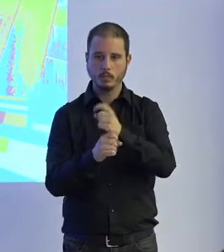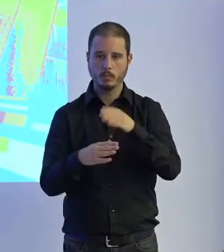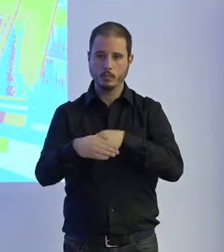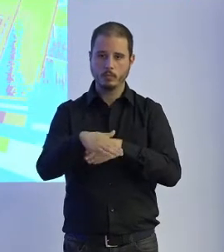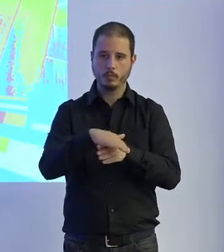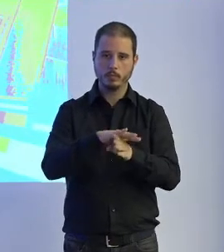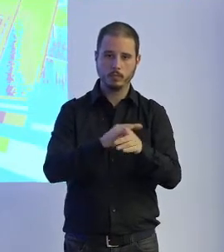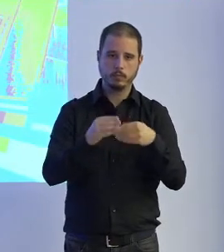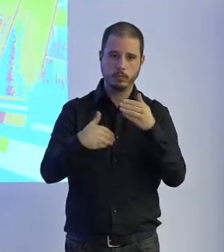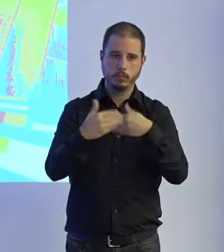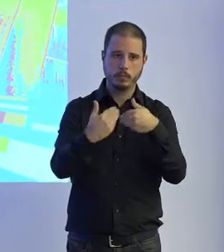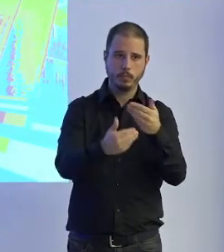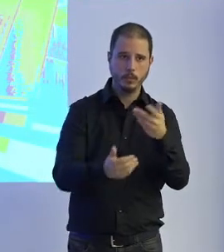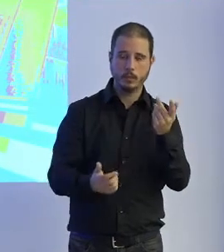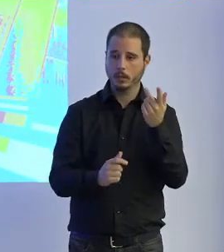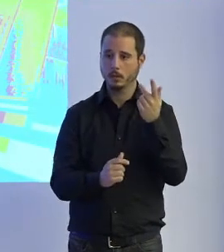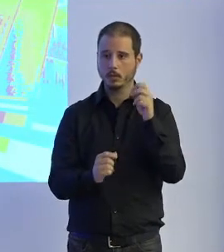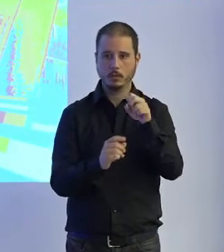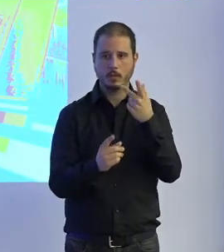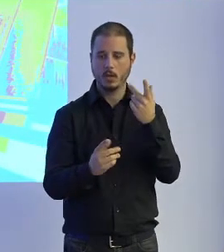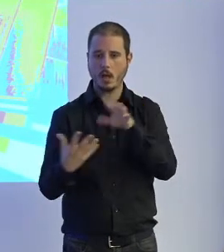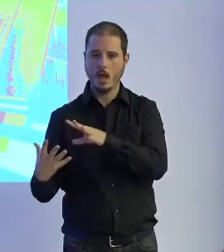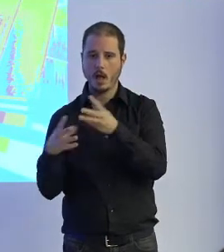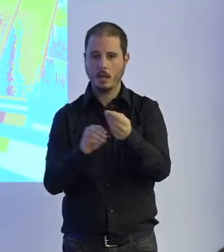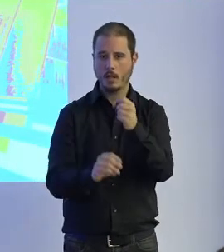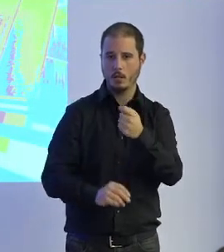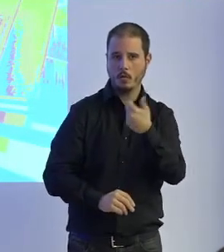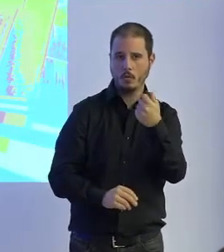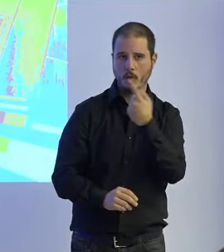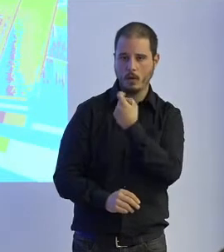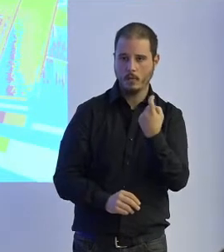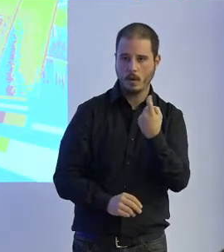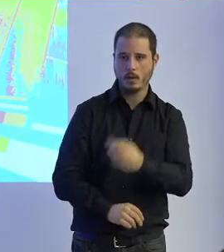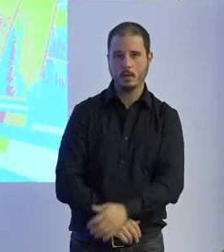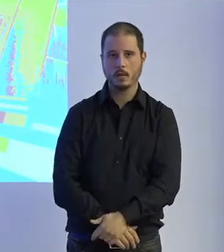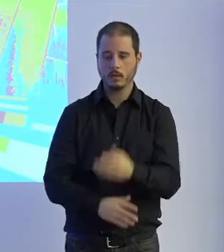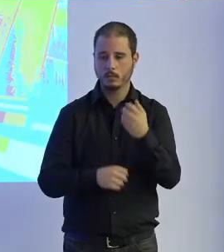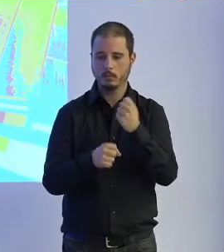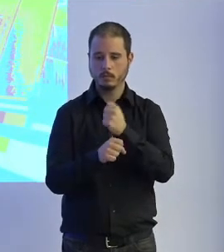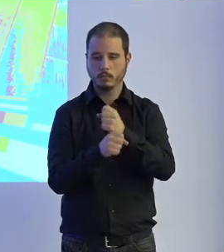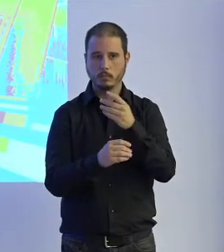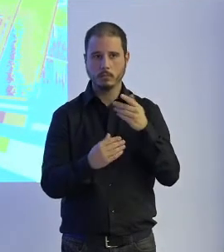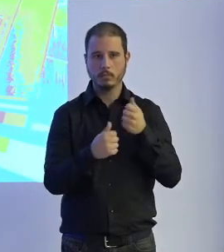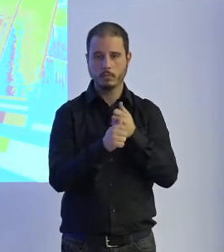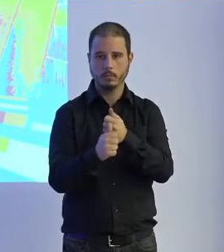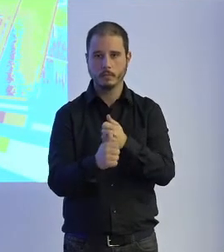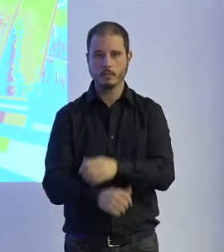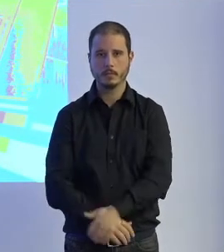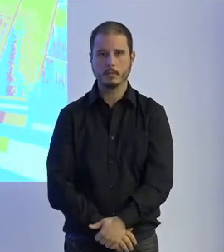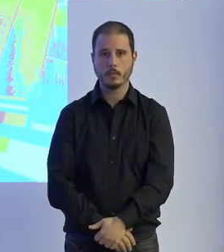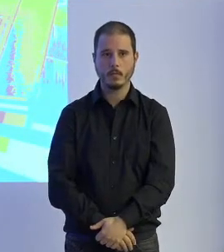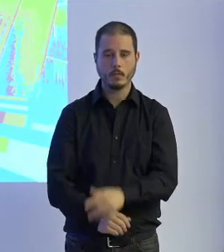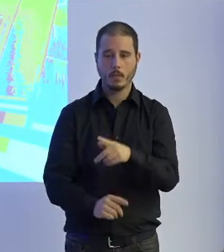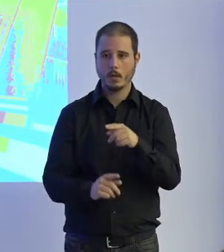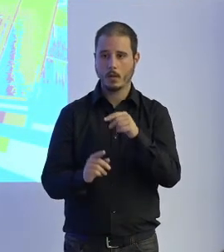productivo desde el punto de vista que no se necesita mucha adaptación del paciente y estamos trabajando ahí con eso y a raíz de eso luego